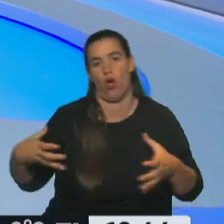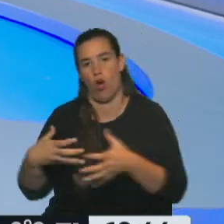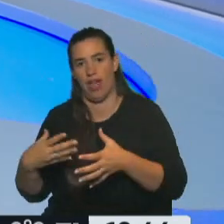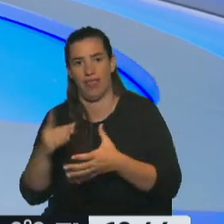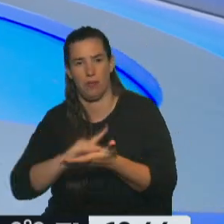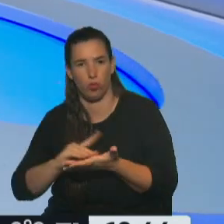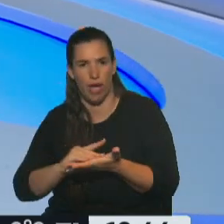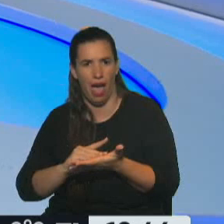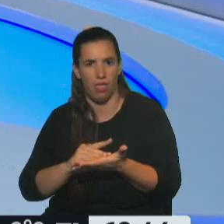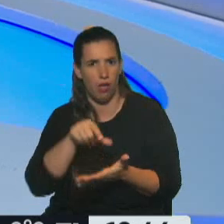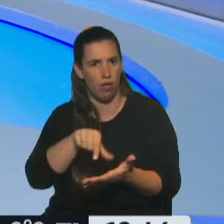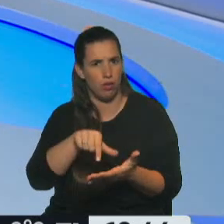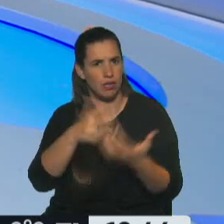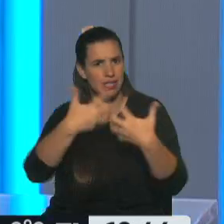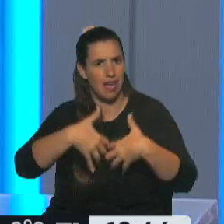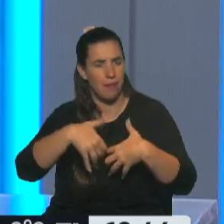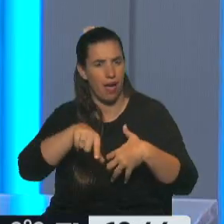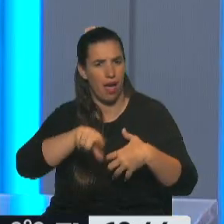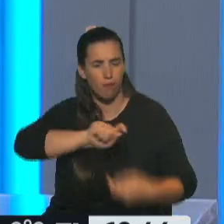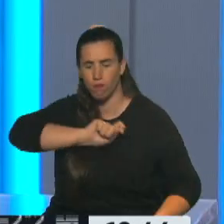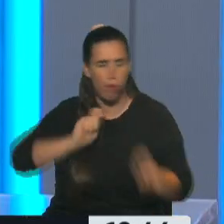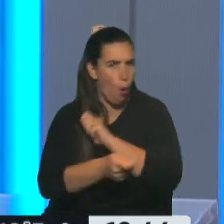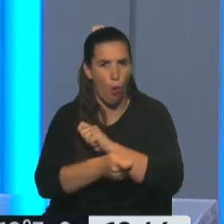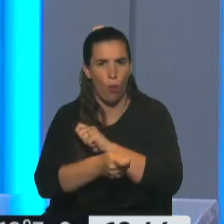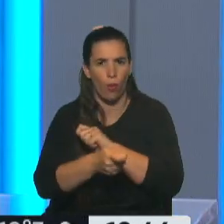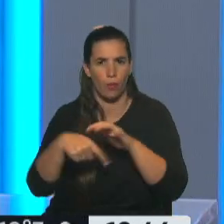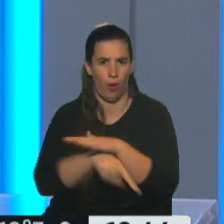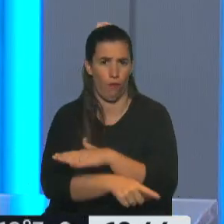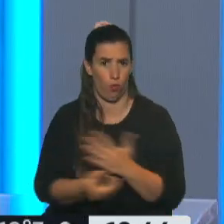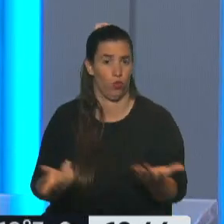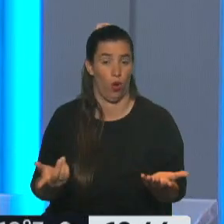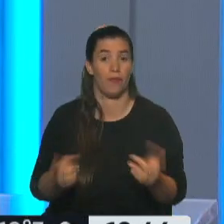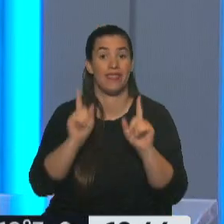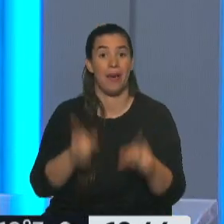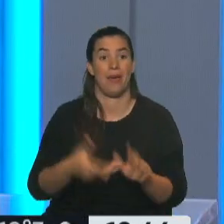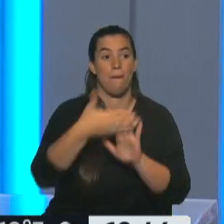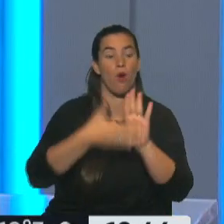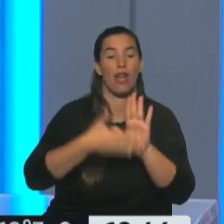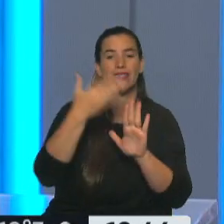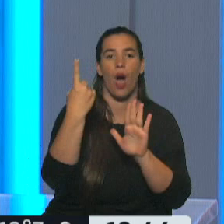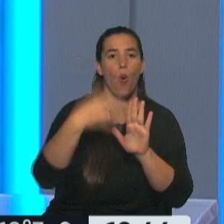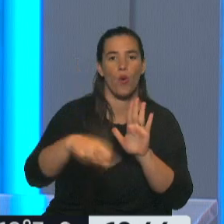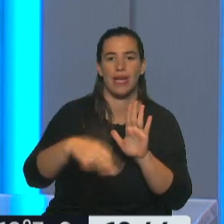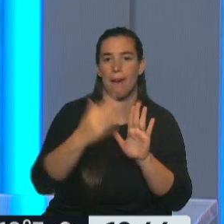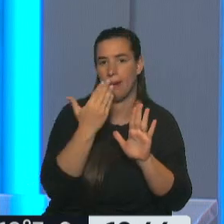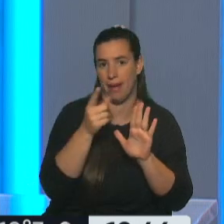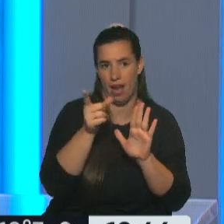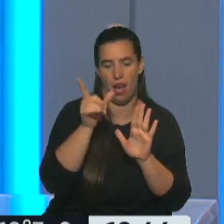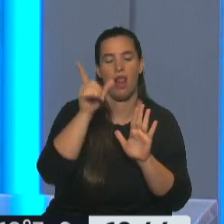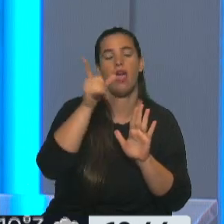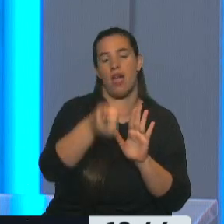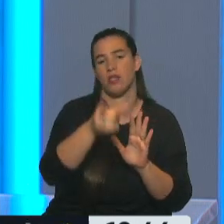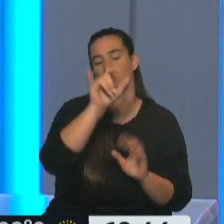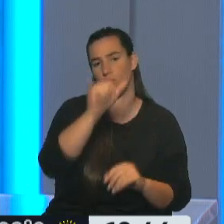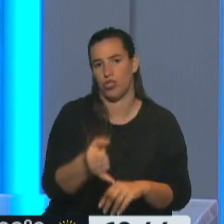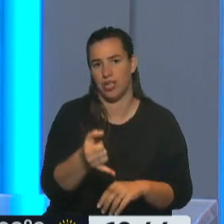profundidad de esta reforma. También propone la boleta única en papel, que eso sí es algo que tiene mucho